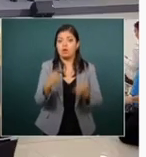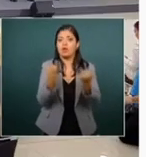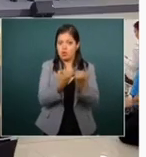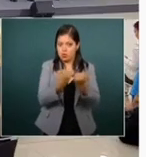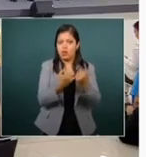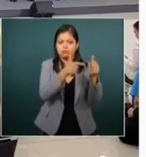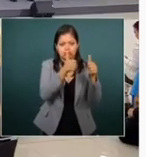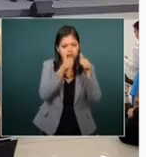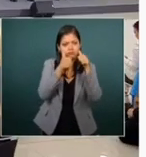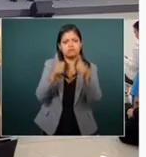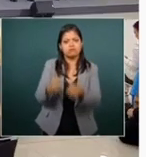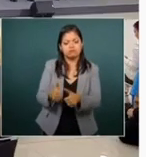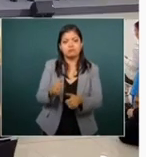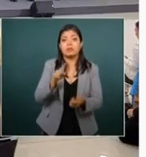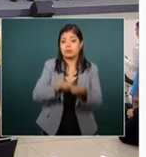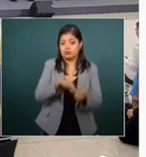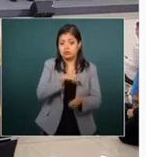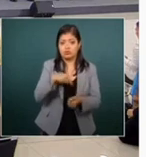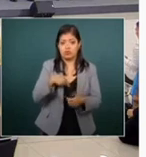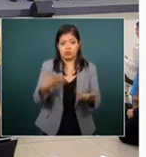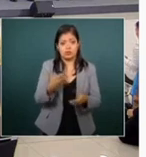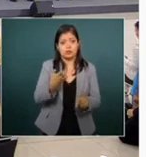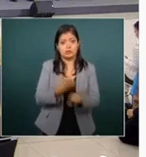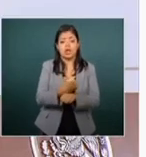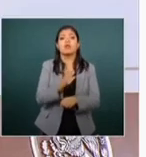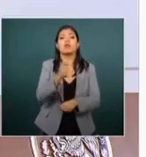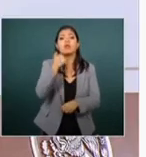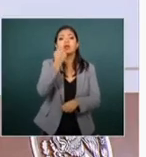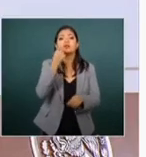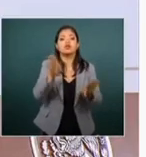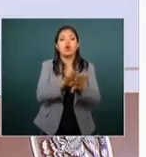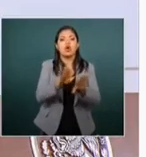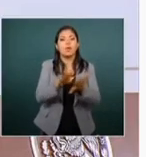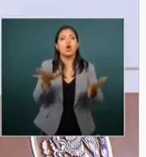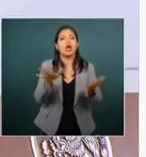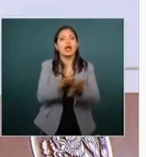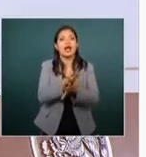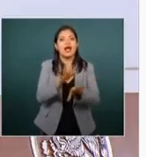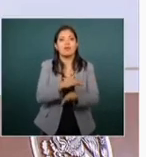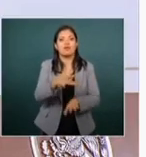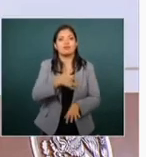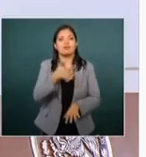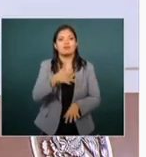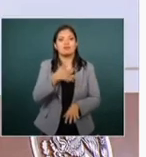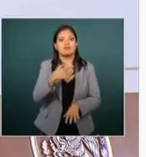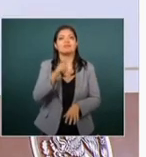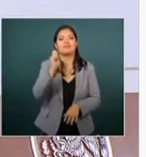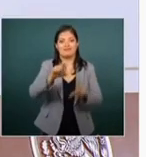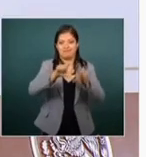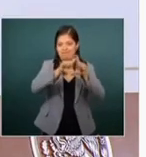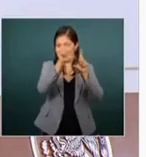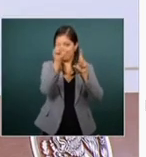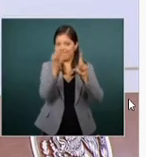parte para escuchar los planteamientos que desde lo local le dan hoy un nuevo sentido y significado a la idea de lo nacional.